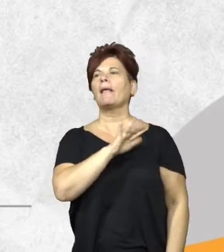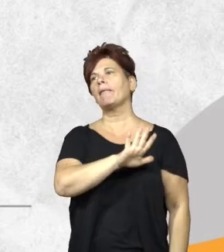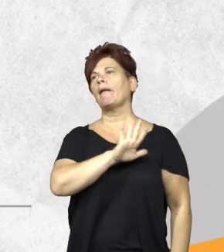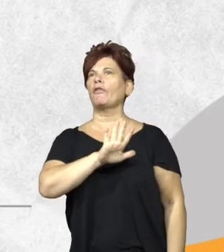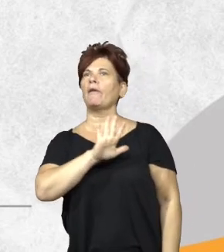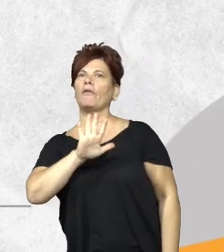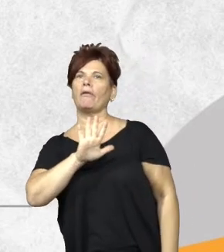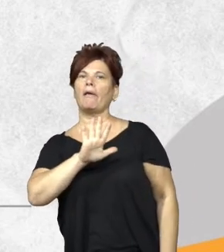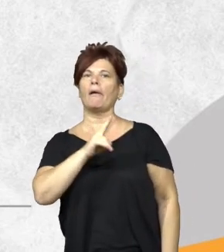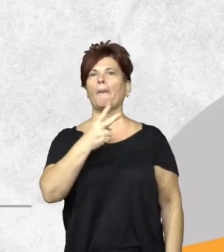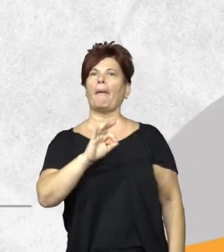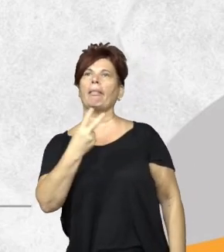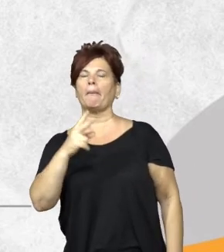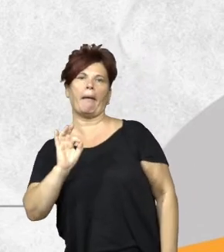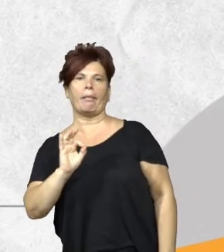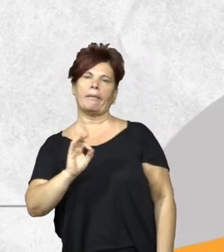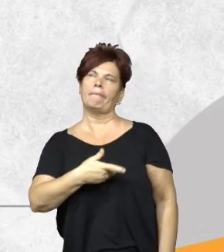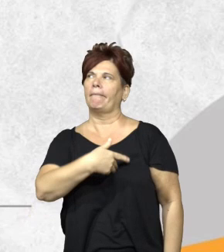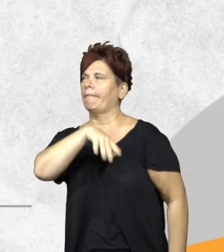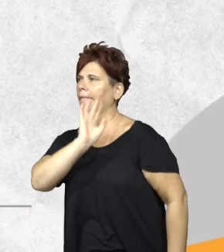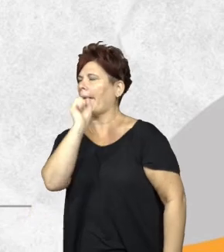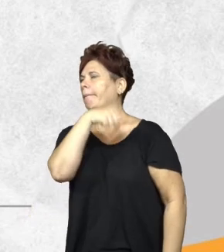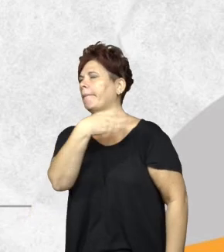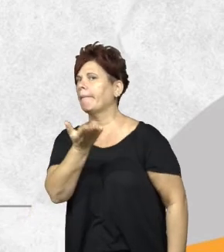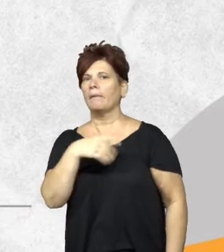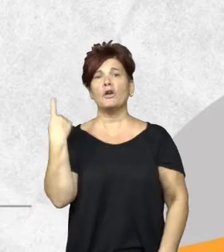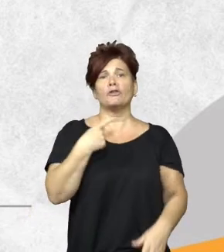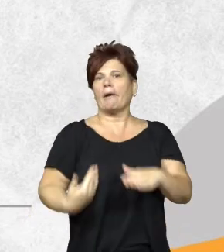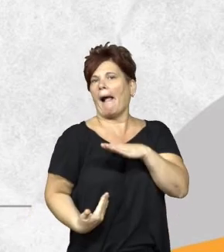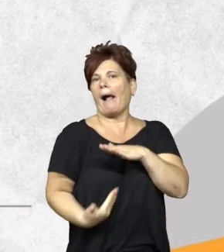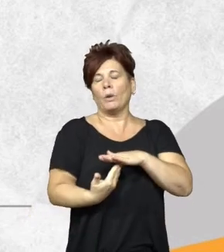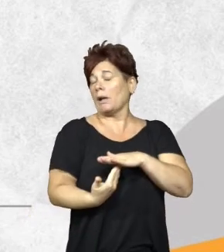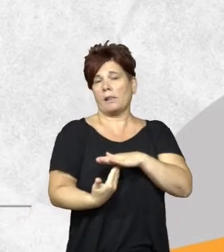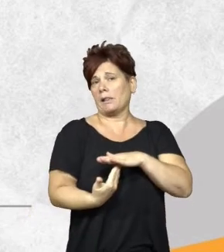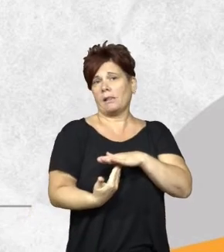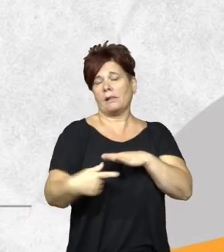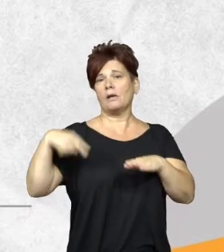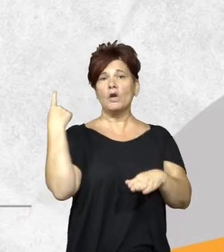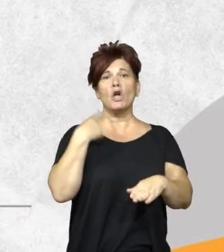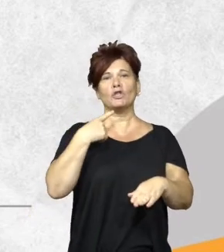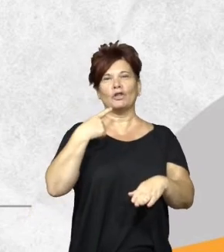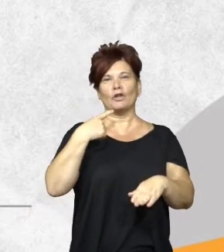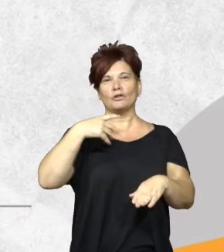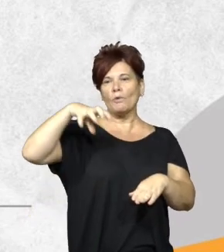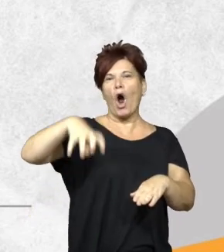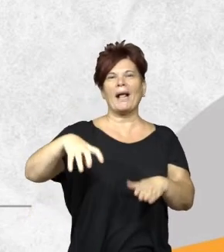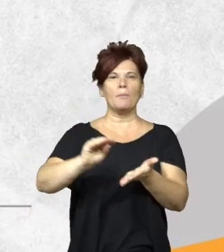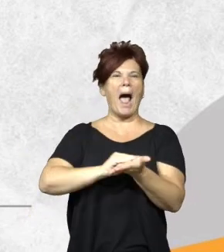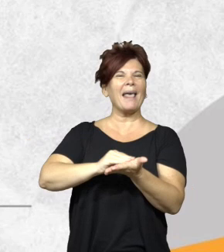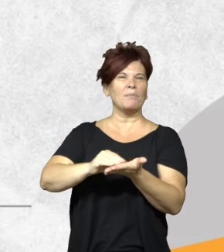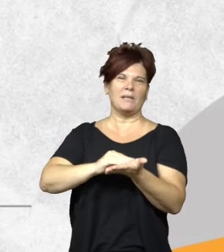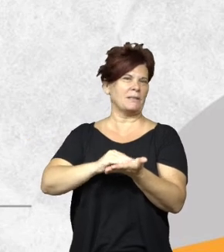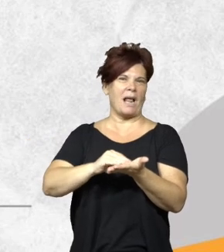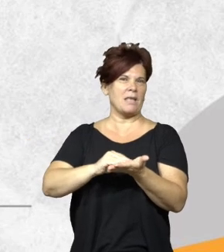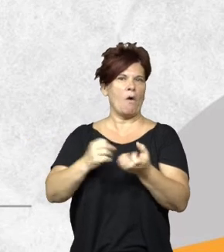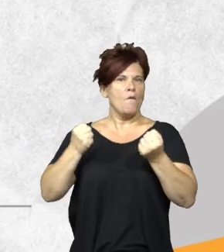20, 20. Anda, búscame si podés. Y como no somos autoridad, somos un organismo administrativo, no es que lo podés detener